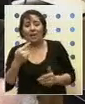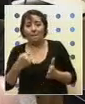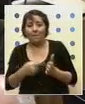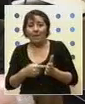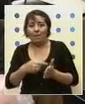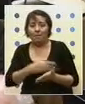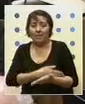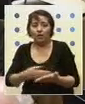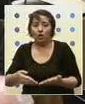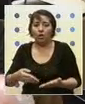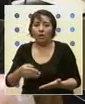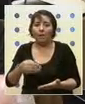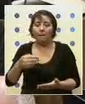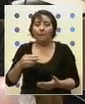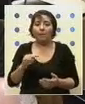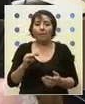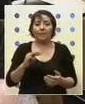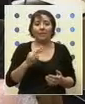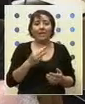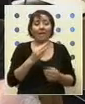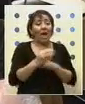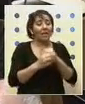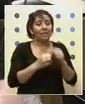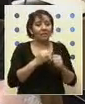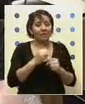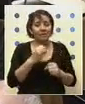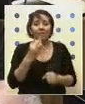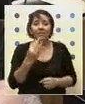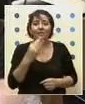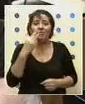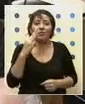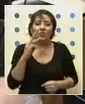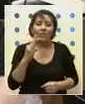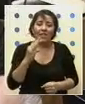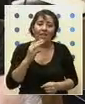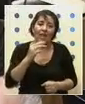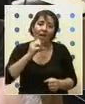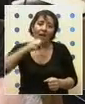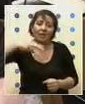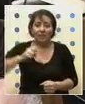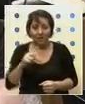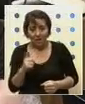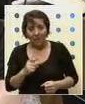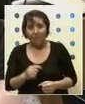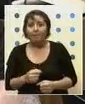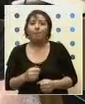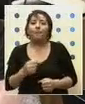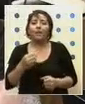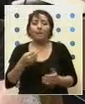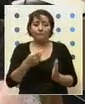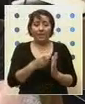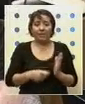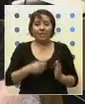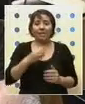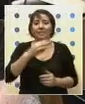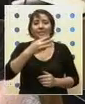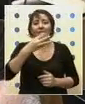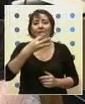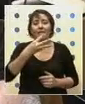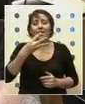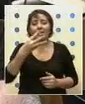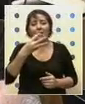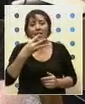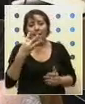plan Trigenal 2014-2016 y que Fesur Concepción contempla la partida de 3.160 millones de pesos.